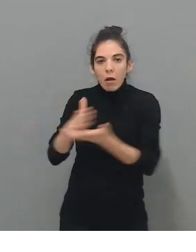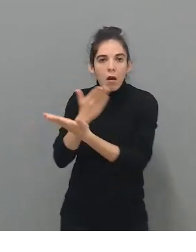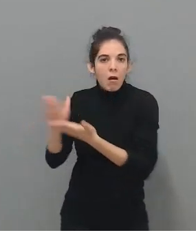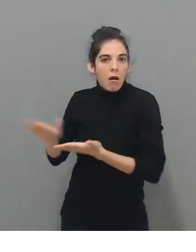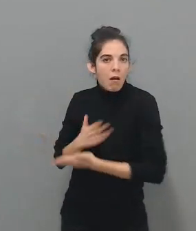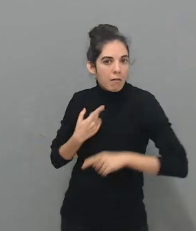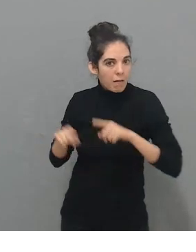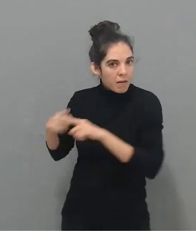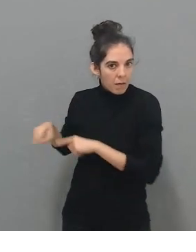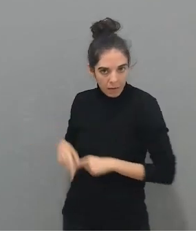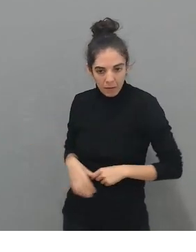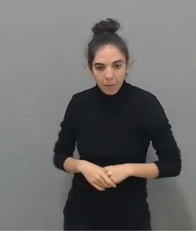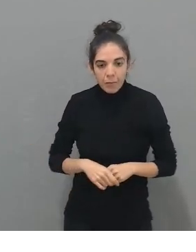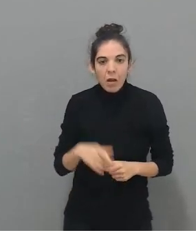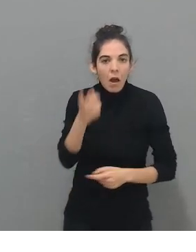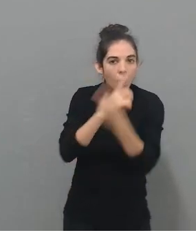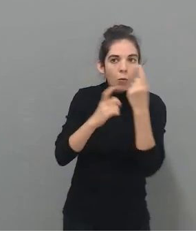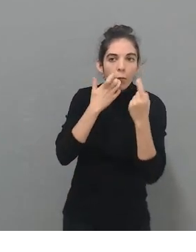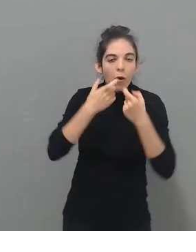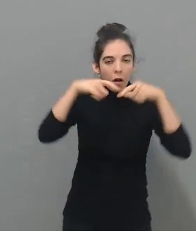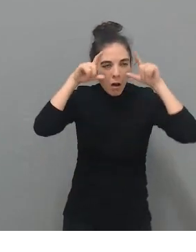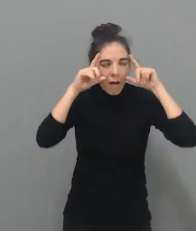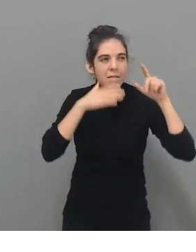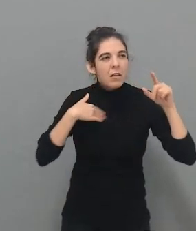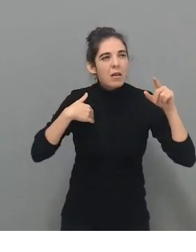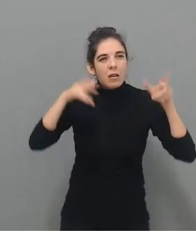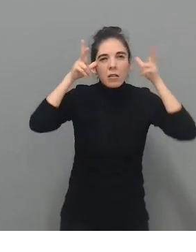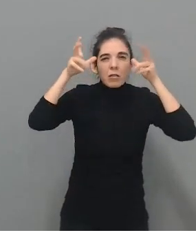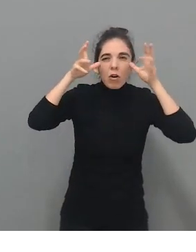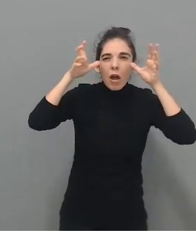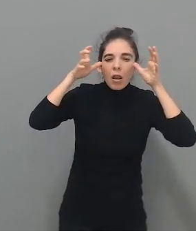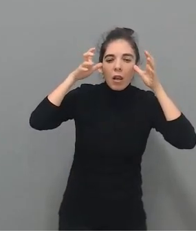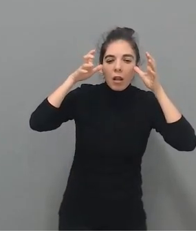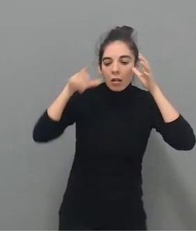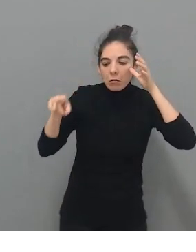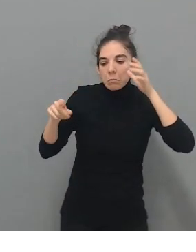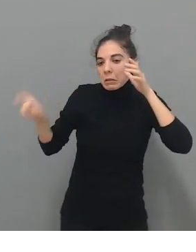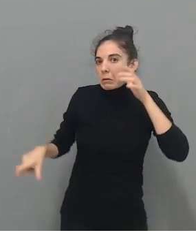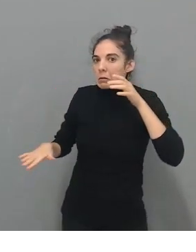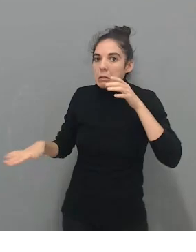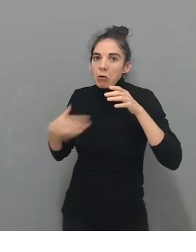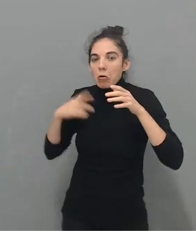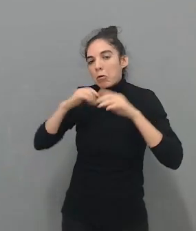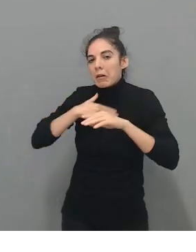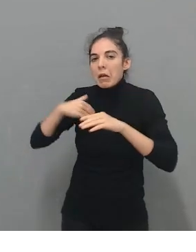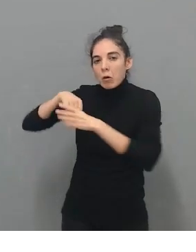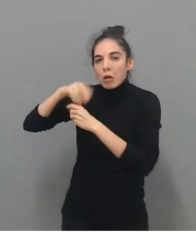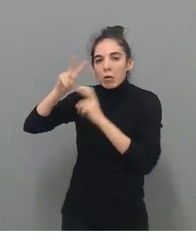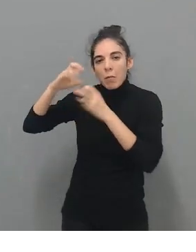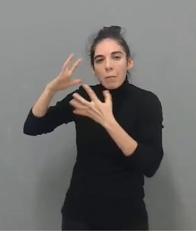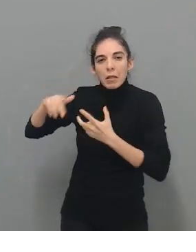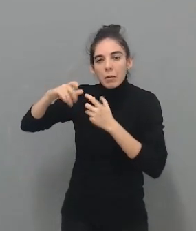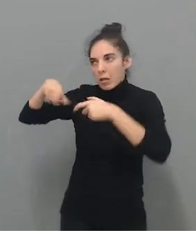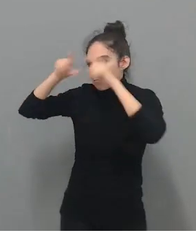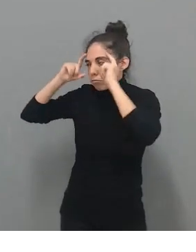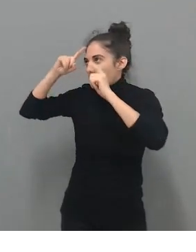tenemos un niño que queremos trabajar a nivel sensorial y con otro niño queremos trabajar un contenido de matemáticas, pues pueden trabajar individualmente